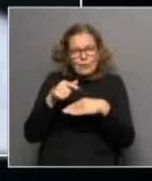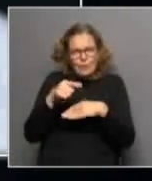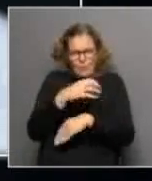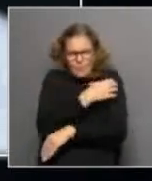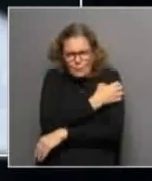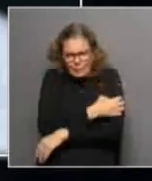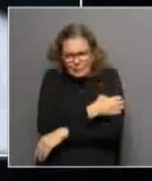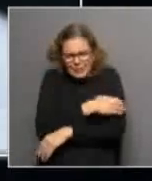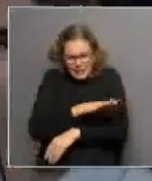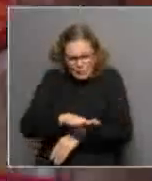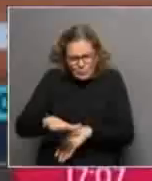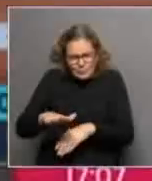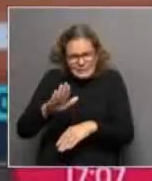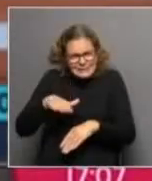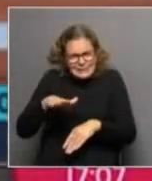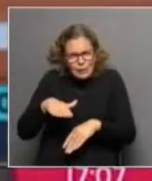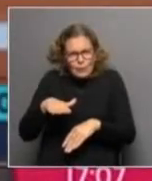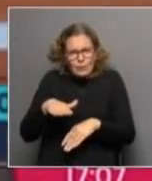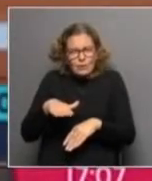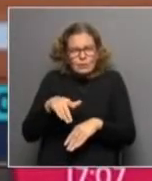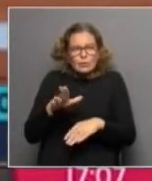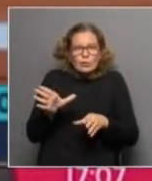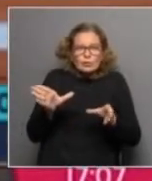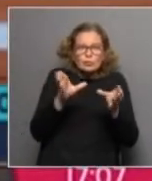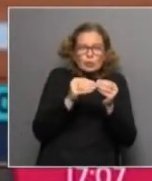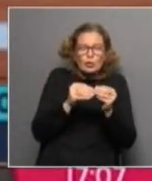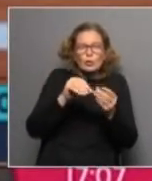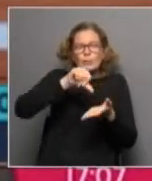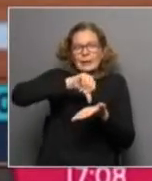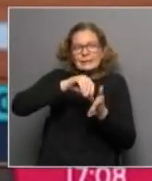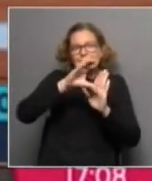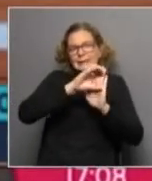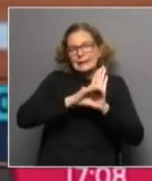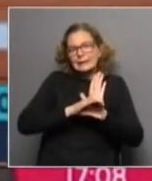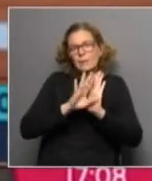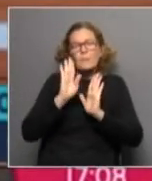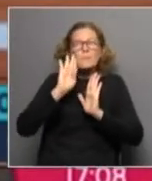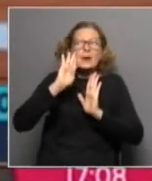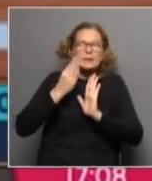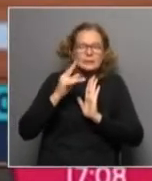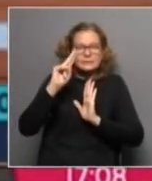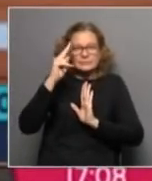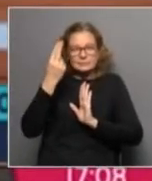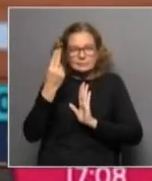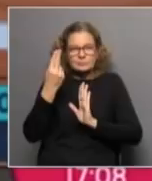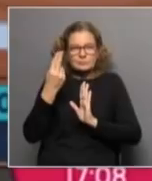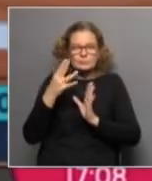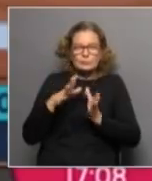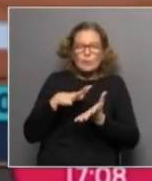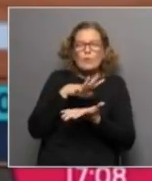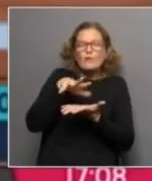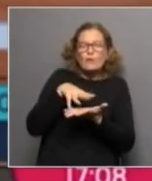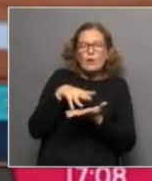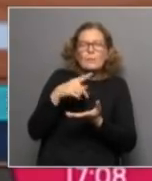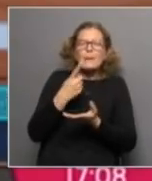pobreza en edades tan tempranas? Todos los países con características similares a las de Uruguay en términos demográficos, de